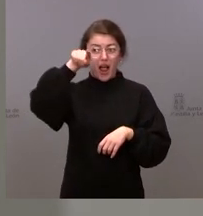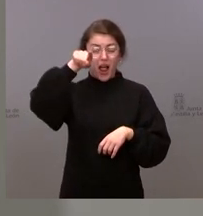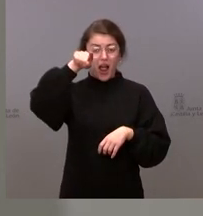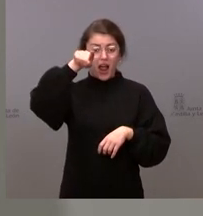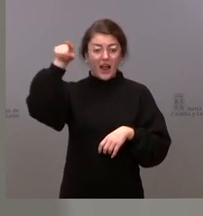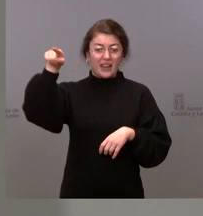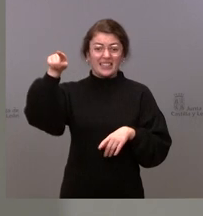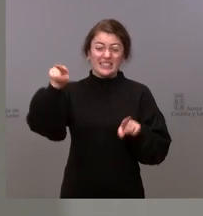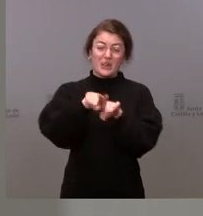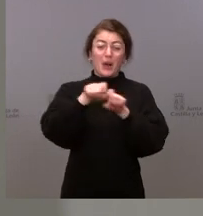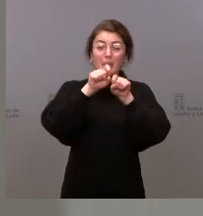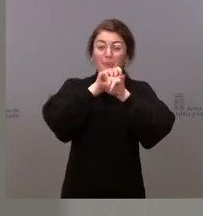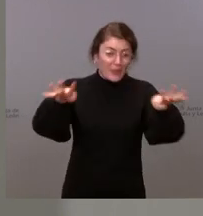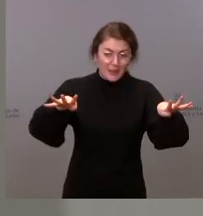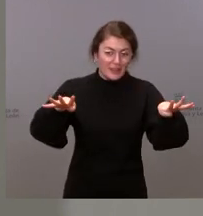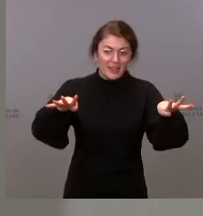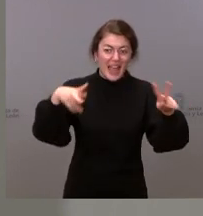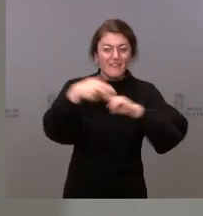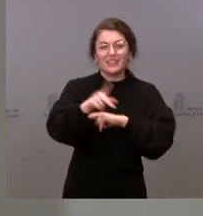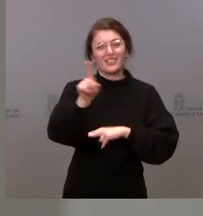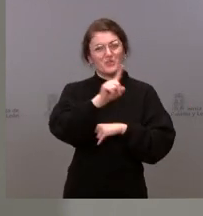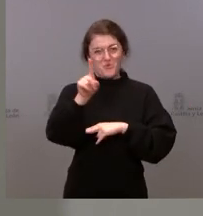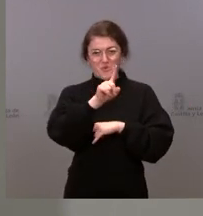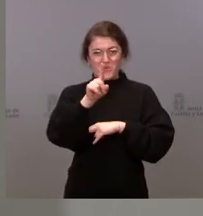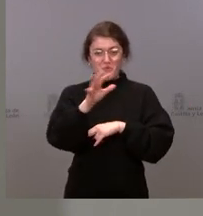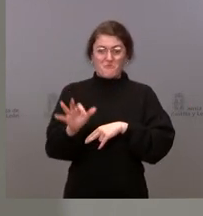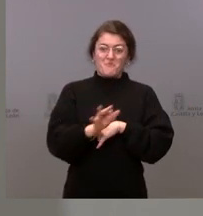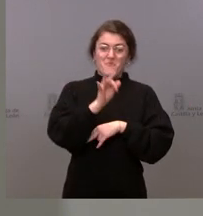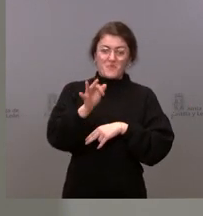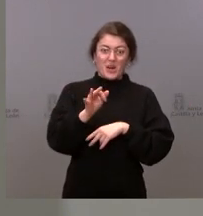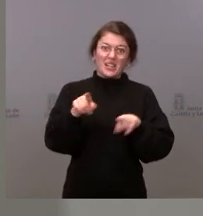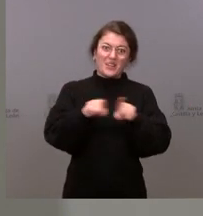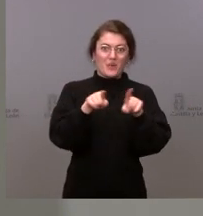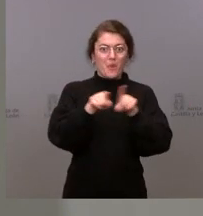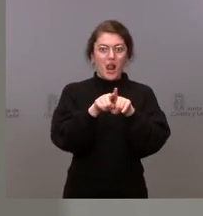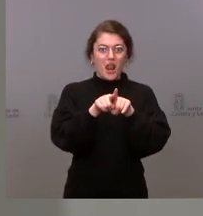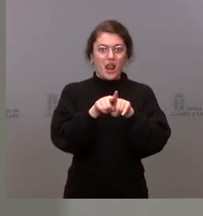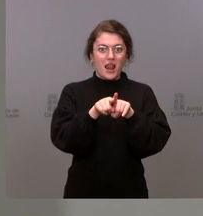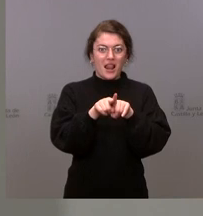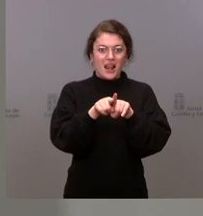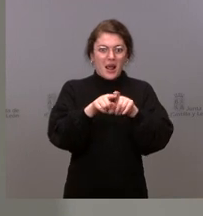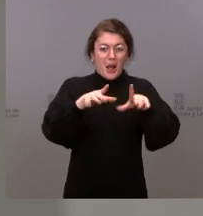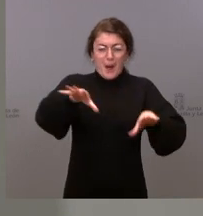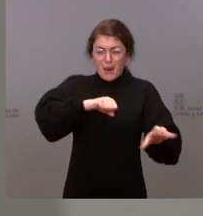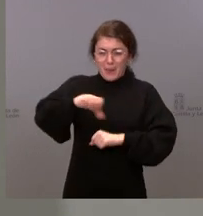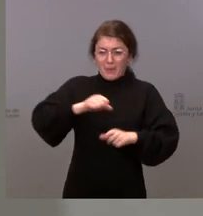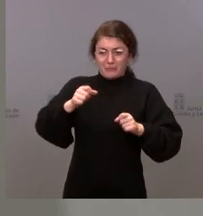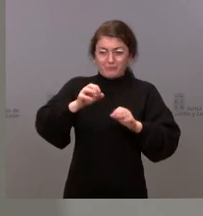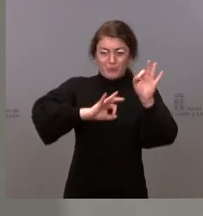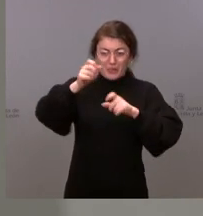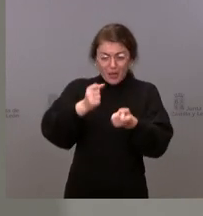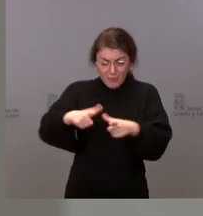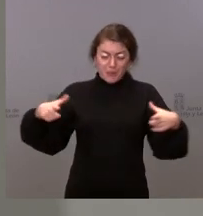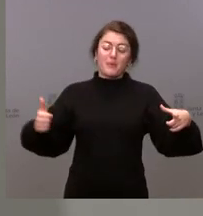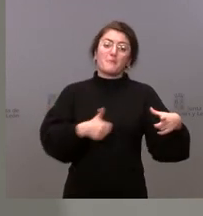la difusión, sino que se ha producido también un incremento exponencial de los casos. No parece tampoco que esté teniendo